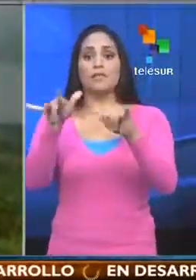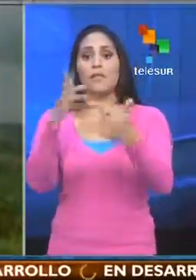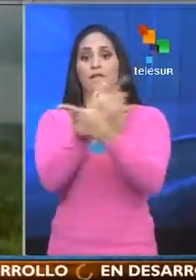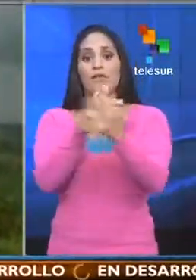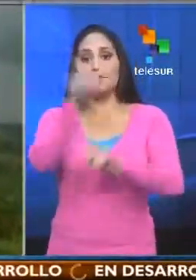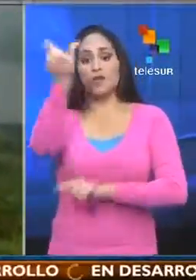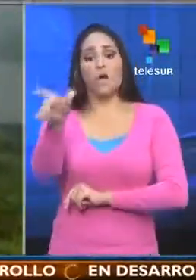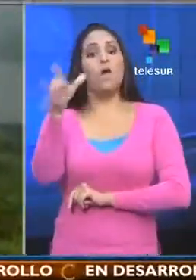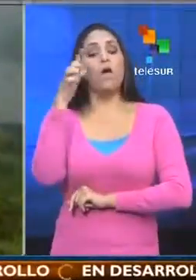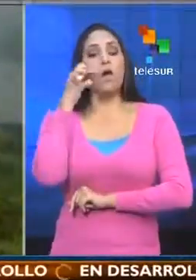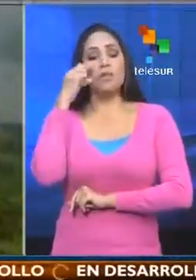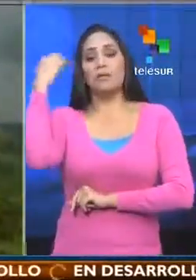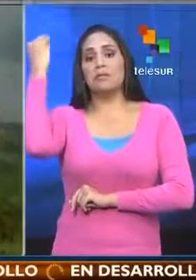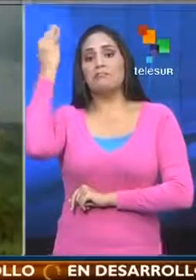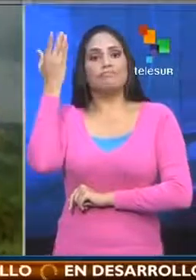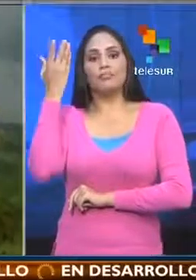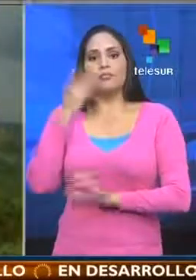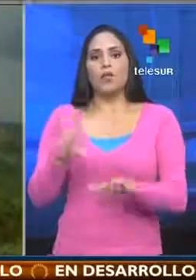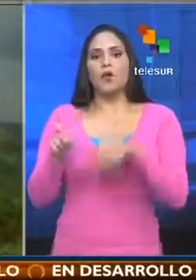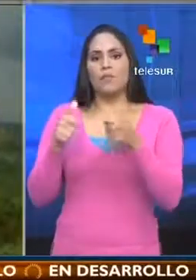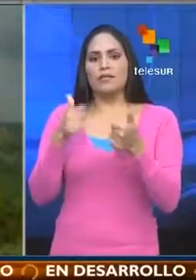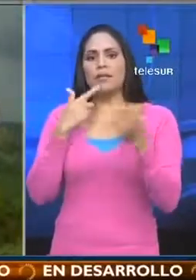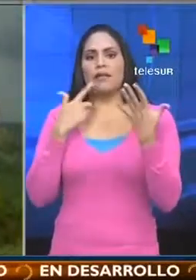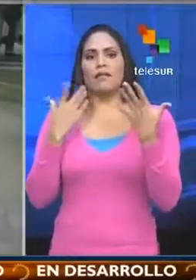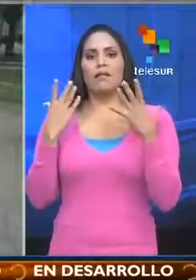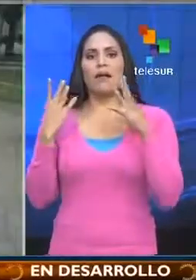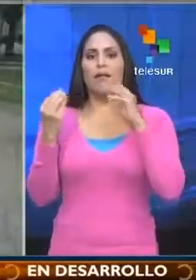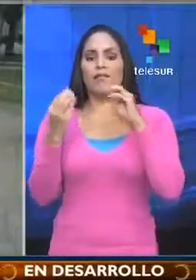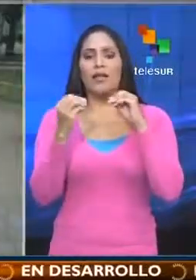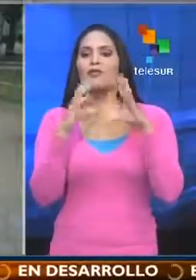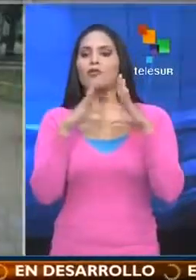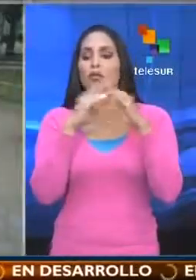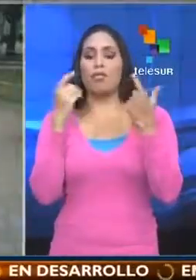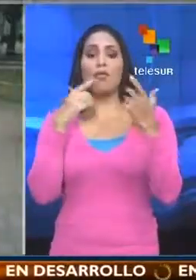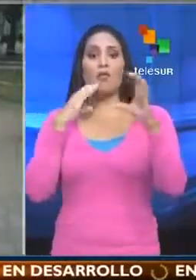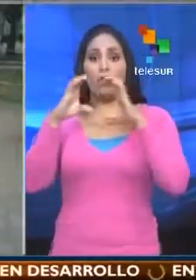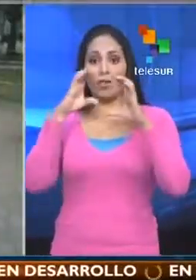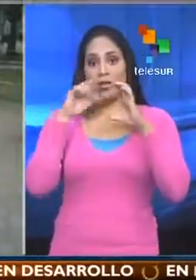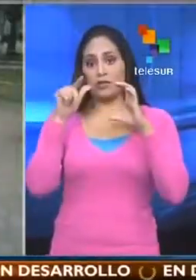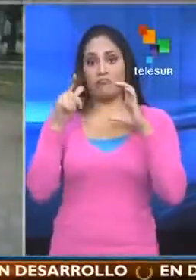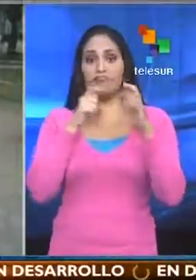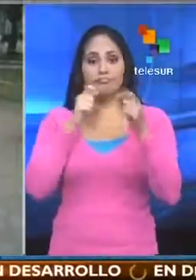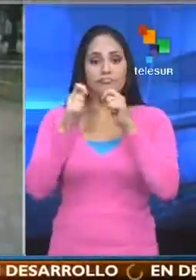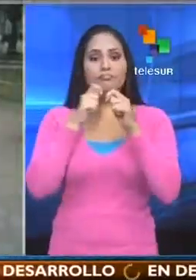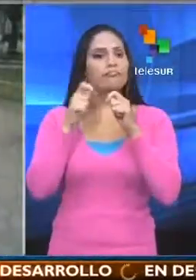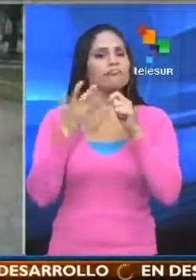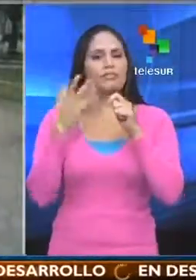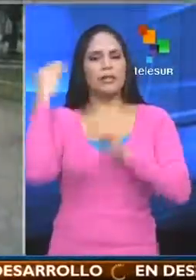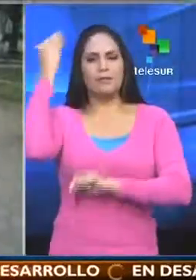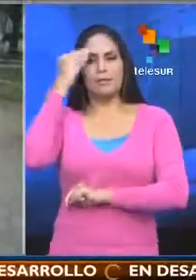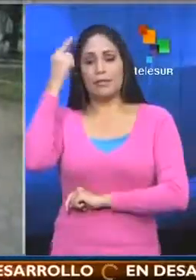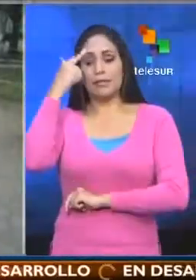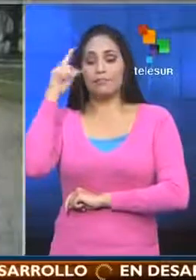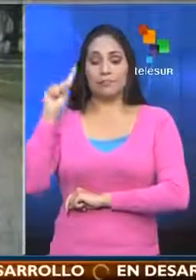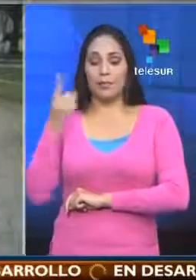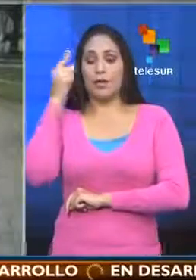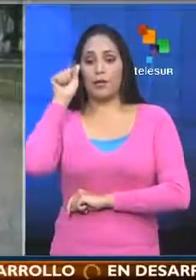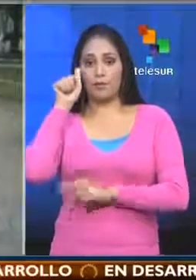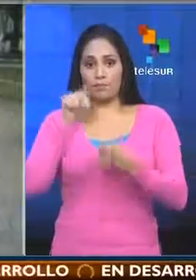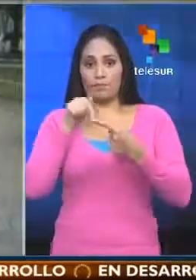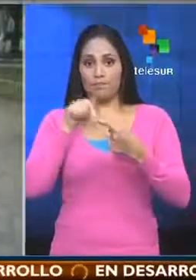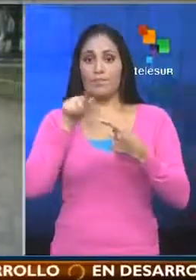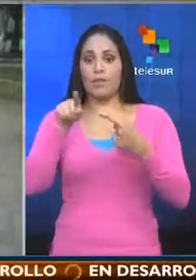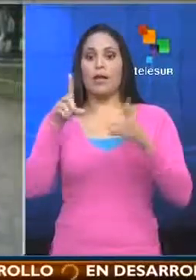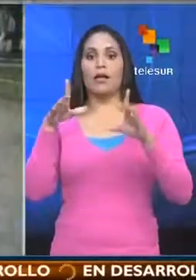un comunicado también escueto de ellos, pues han informado a los medios de comunicación al respecto. Pues decirles en detalle que exactamente